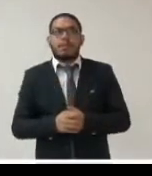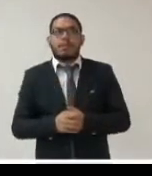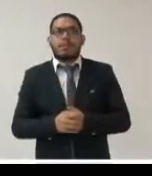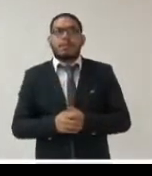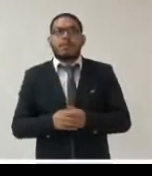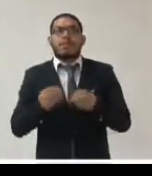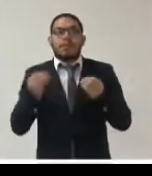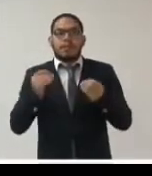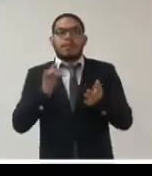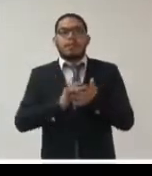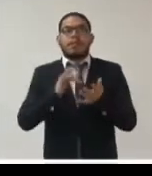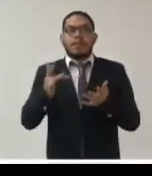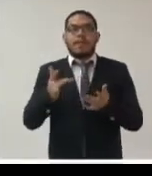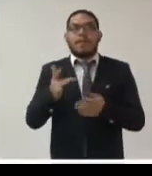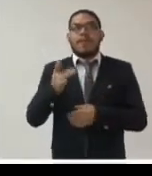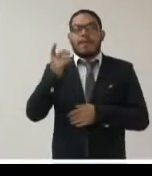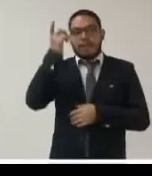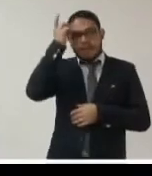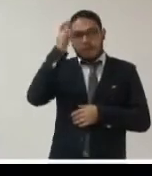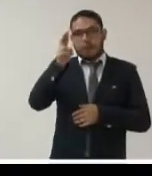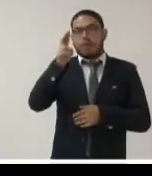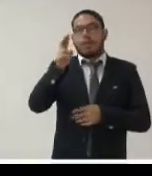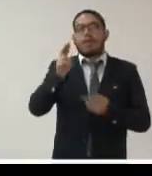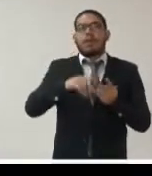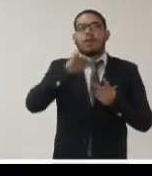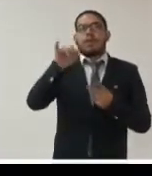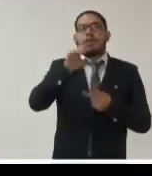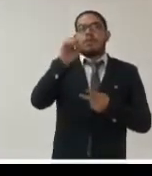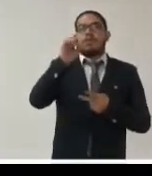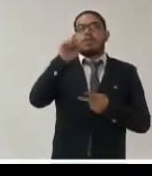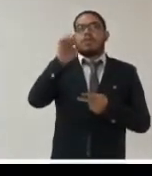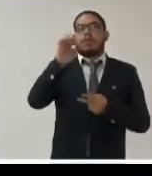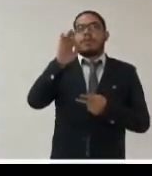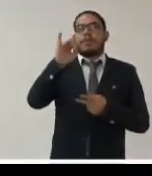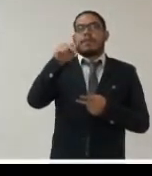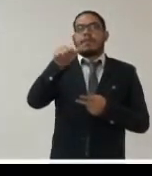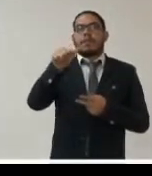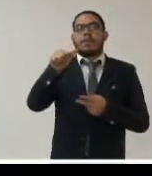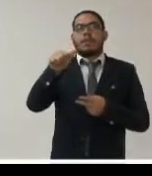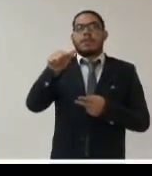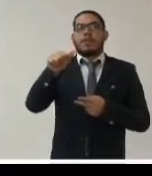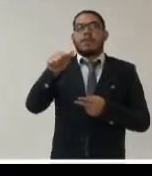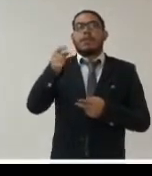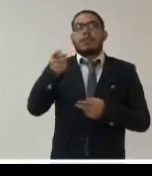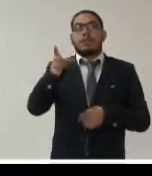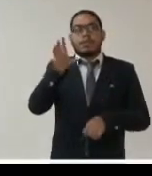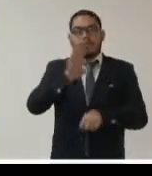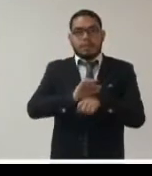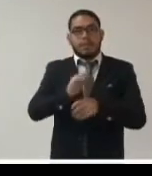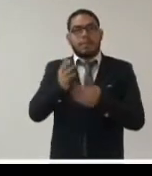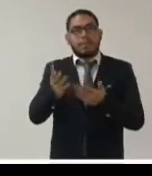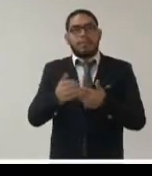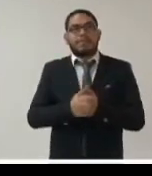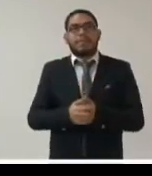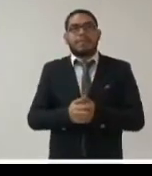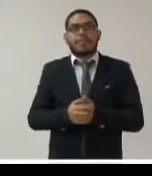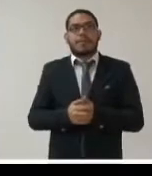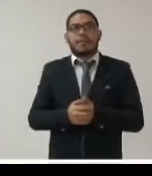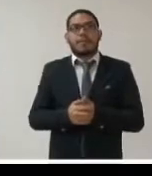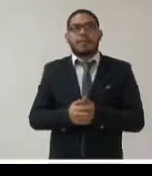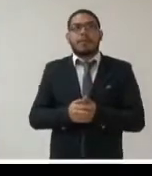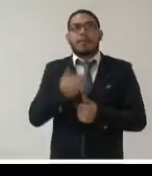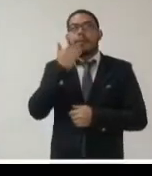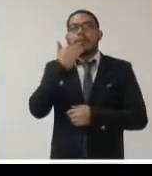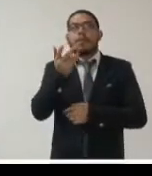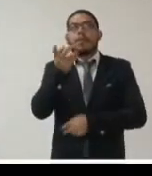muchísimas gracias a la doctora Josefina Román por sus aportaciones y si me lo permiten le